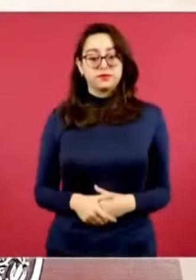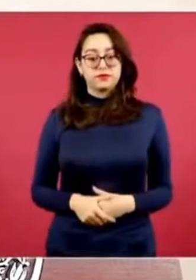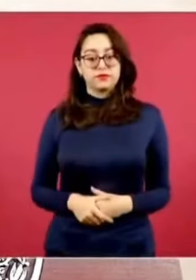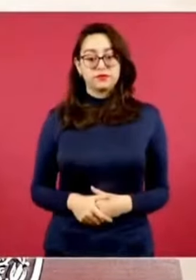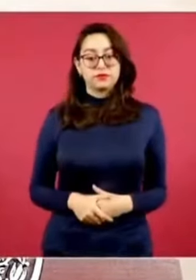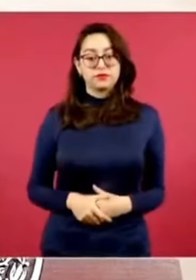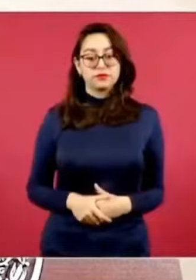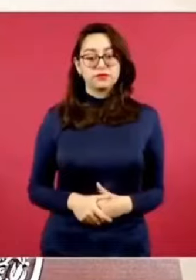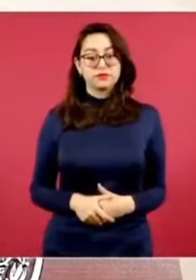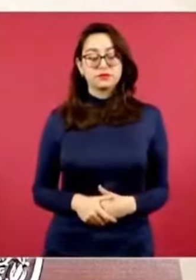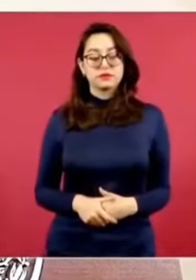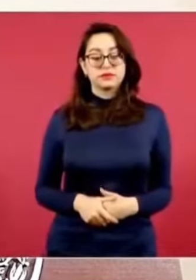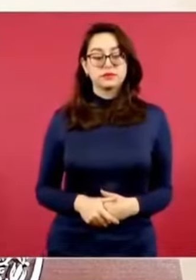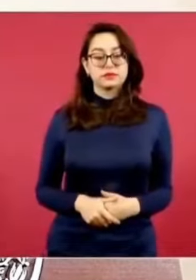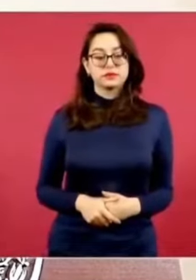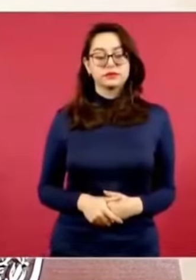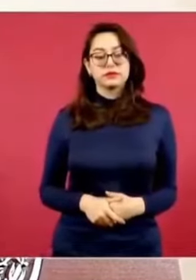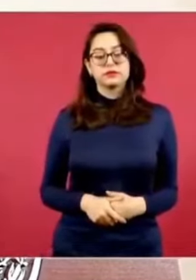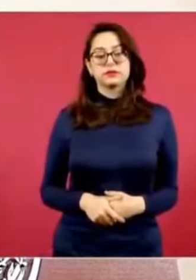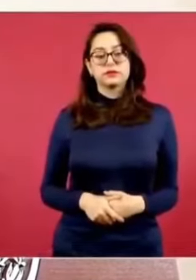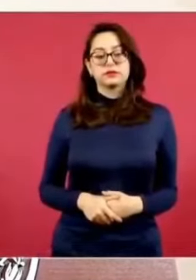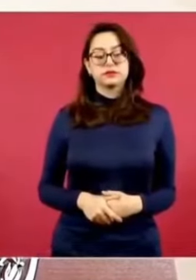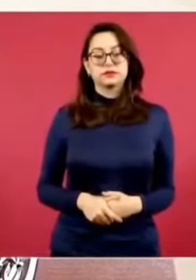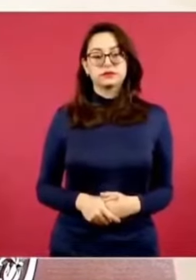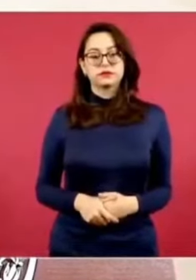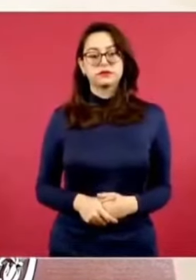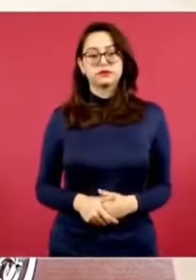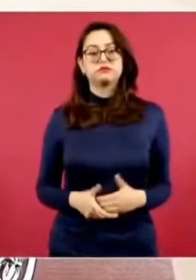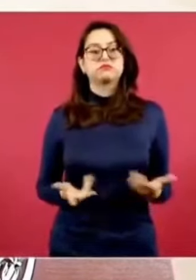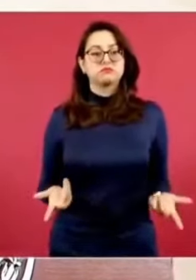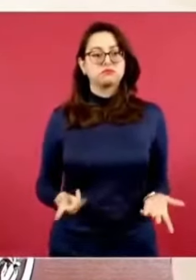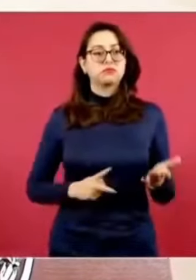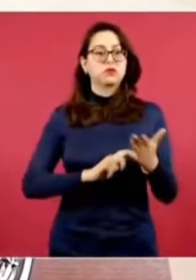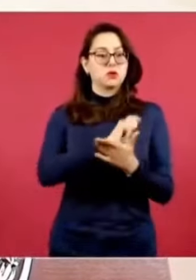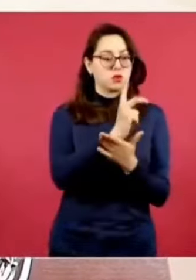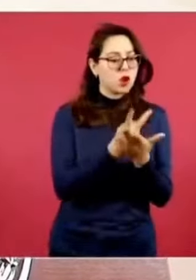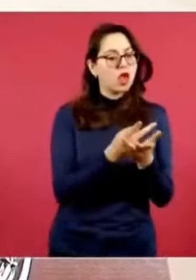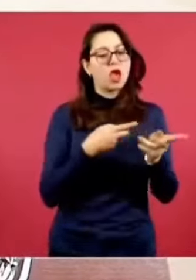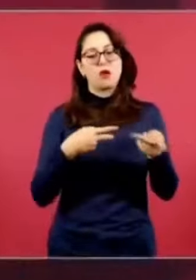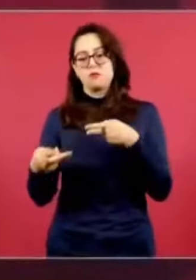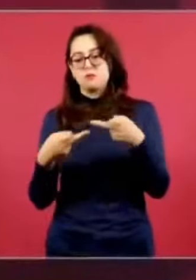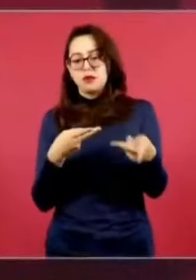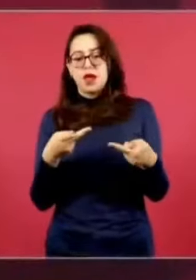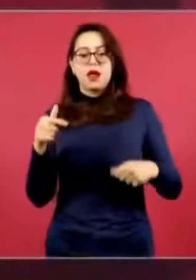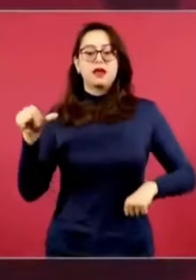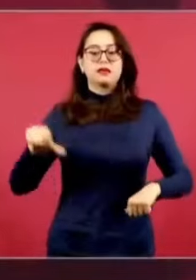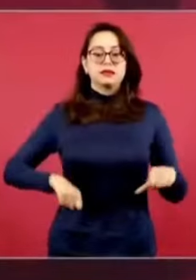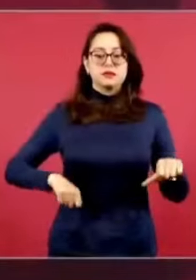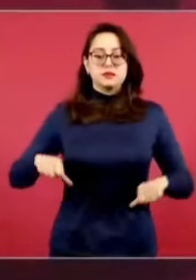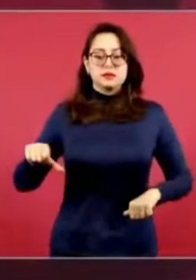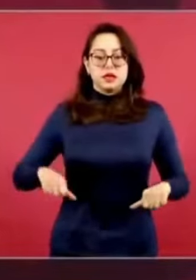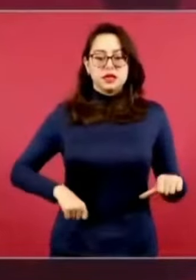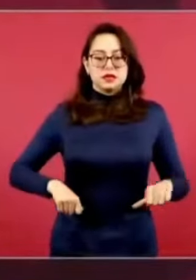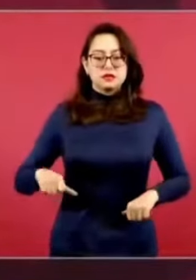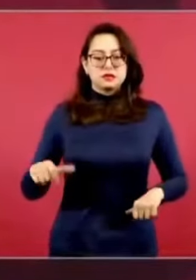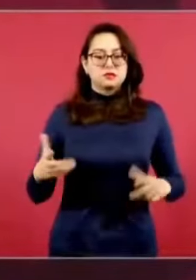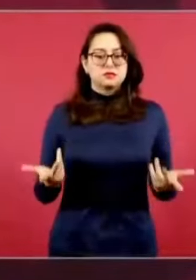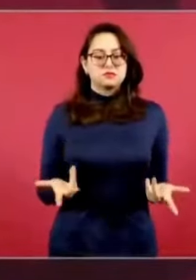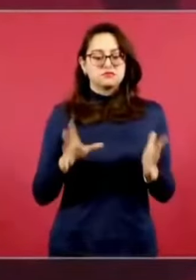estas acciones, programas, planes en derechos